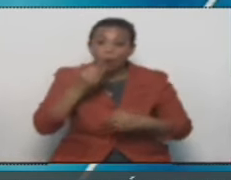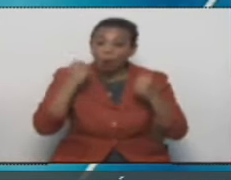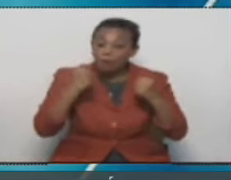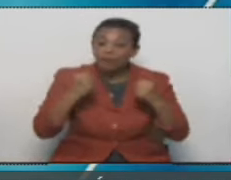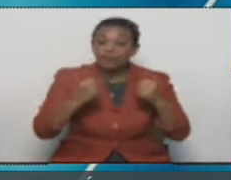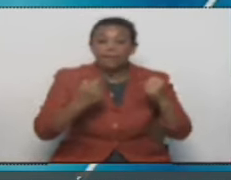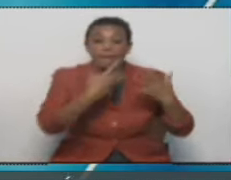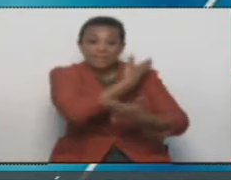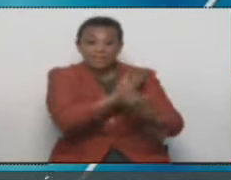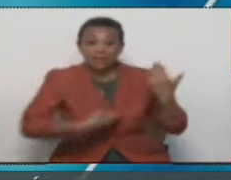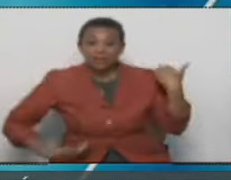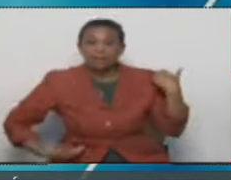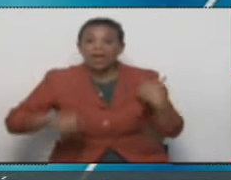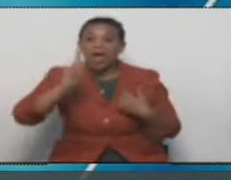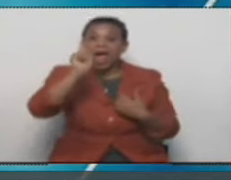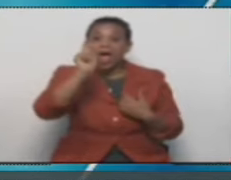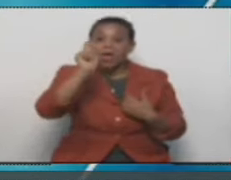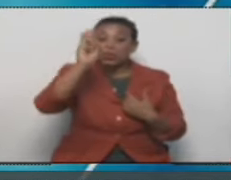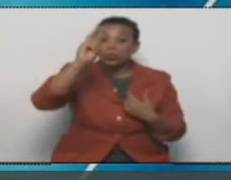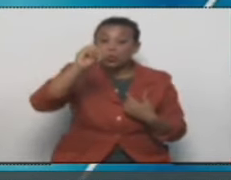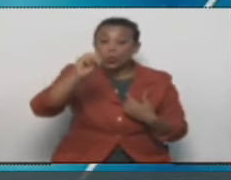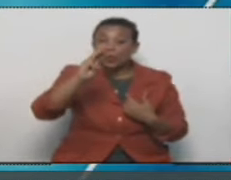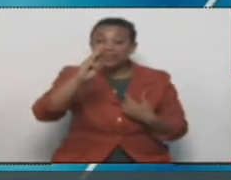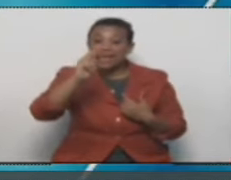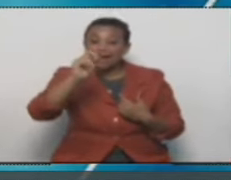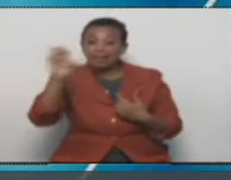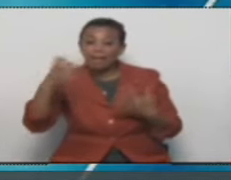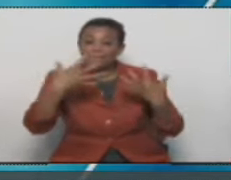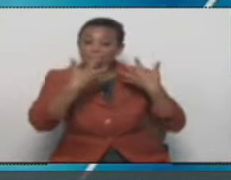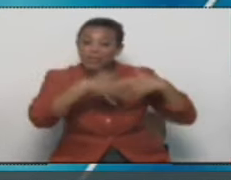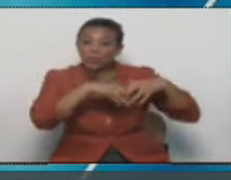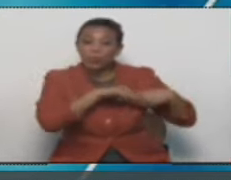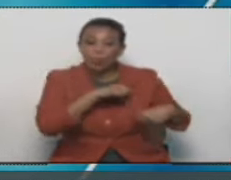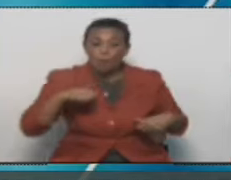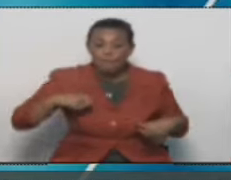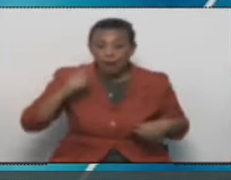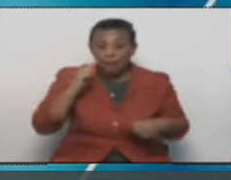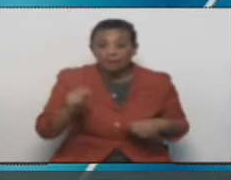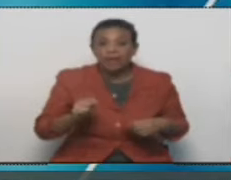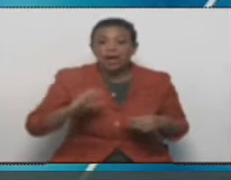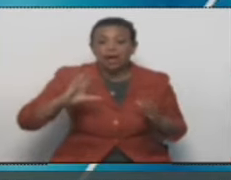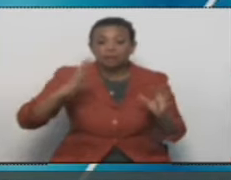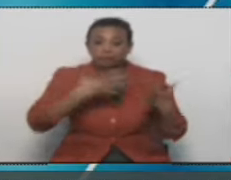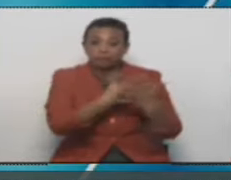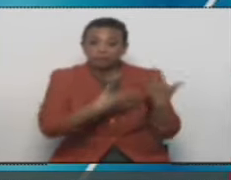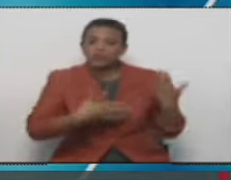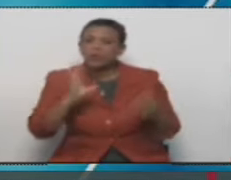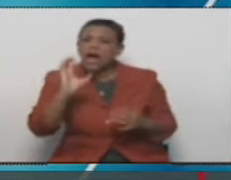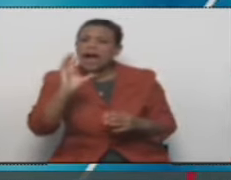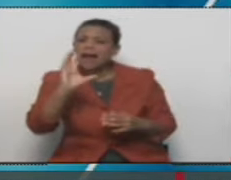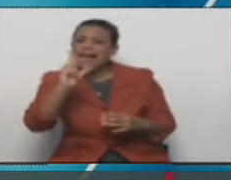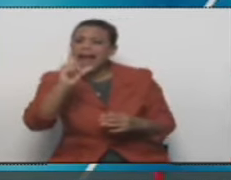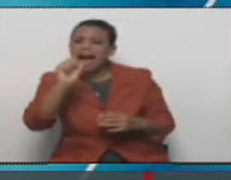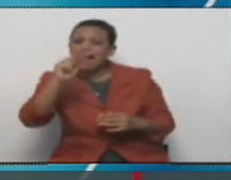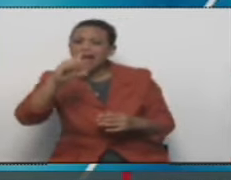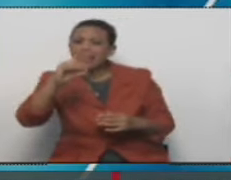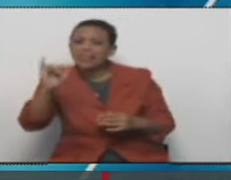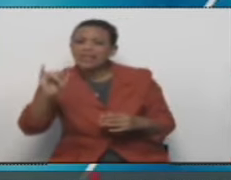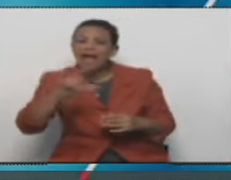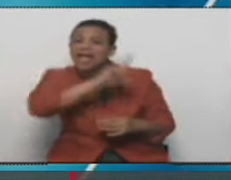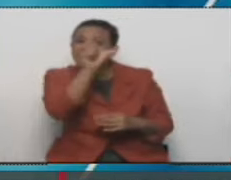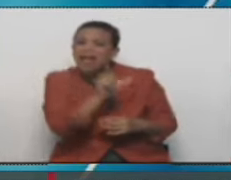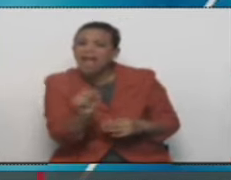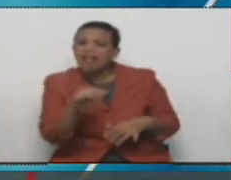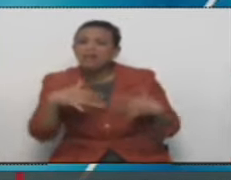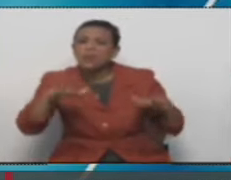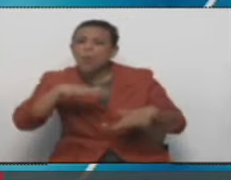Presidente de Tundarnet, compañía anónima. José Domingo Lacandía. ¿Ese apellido de dónde es? Italiano. Italiano. ¿En qué